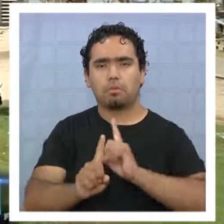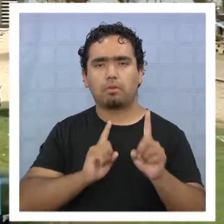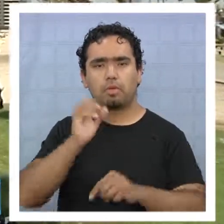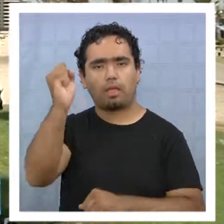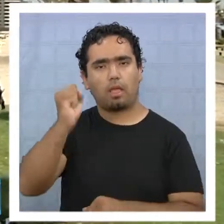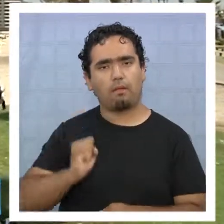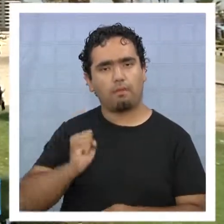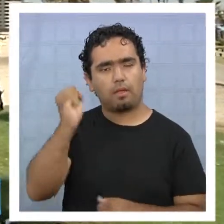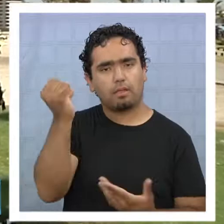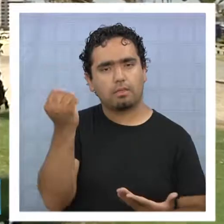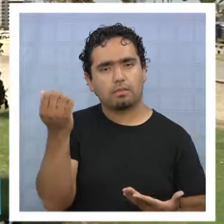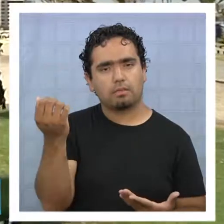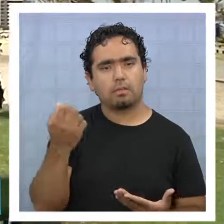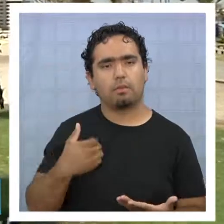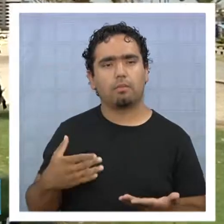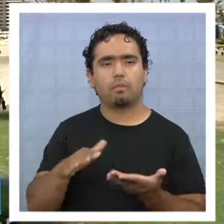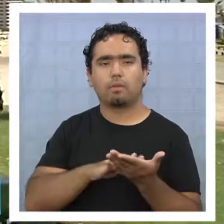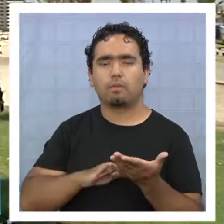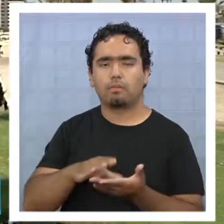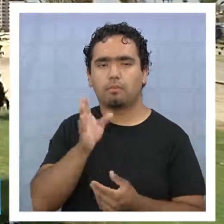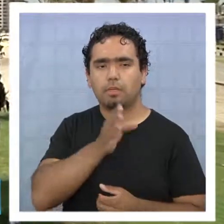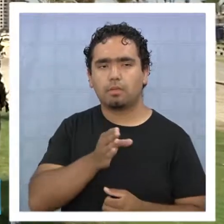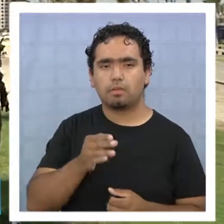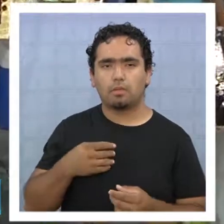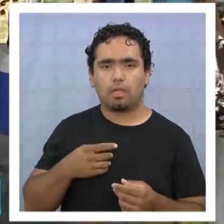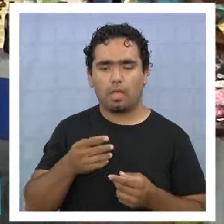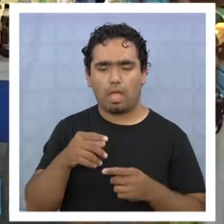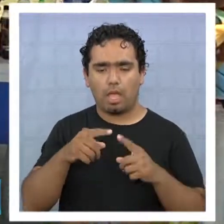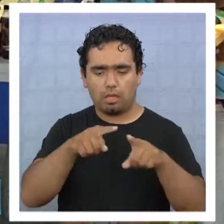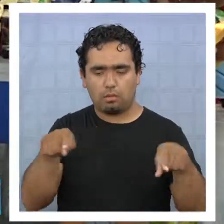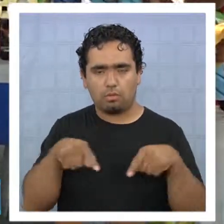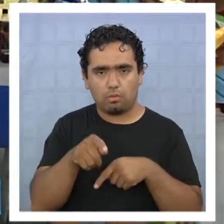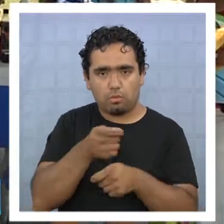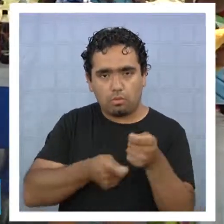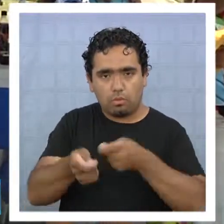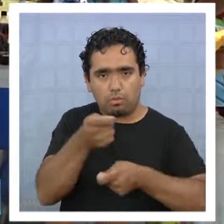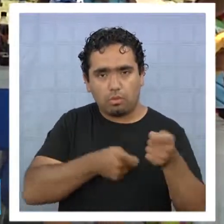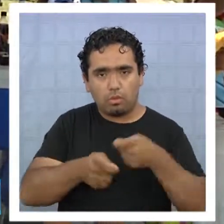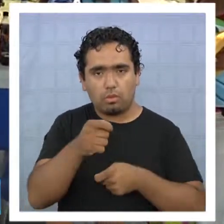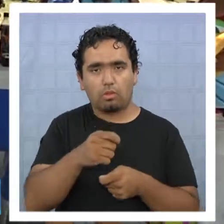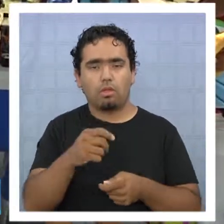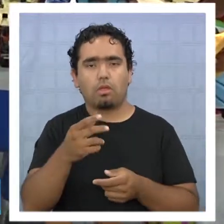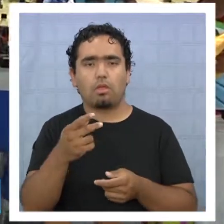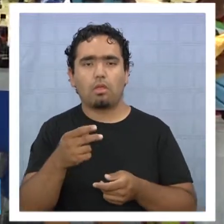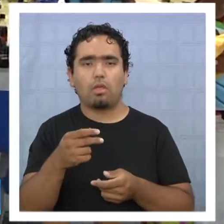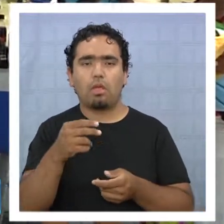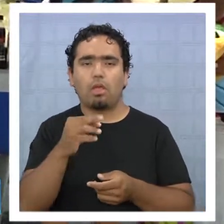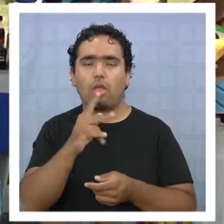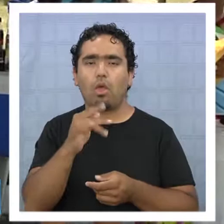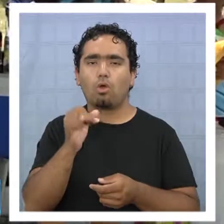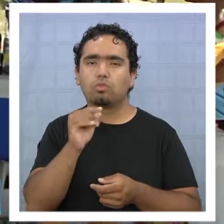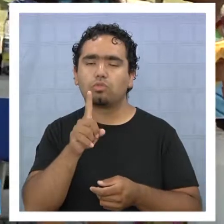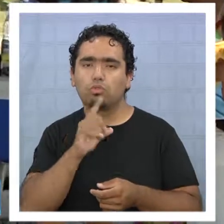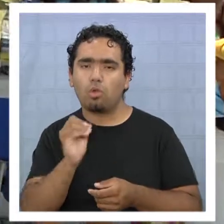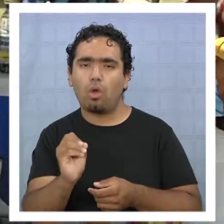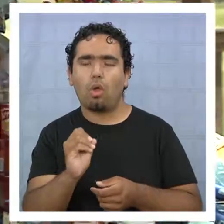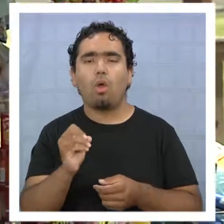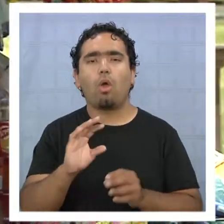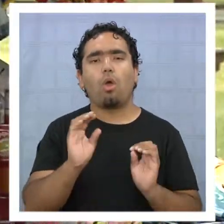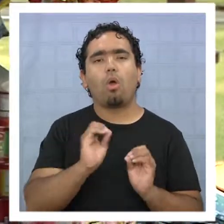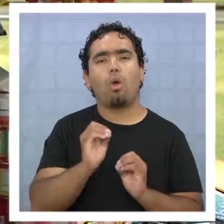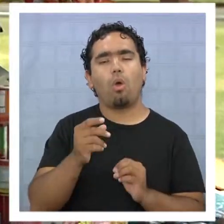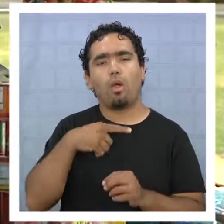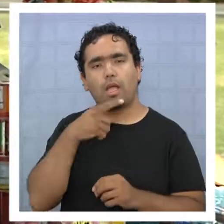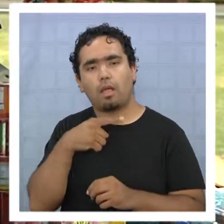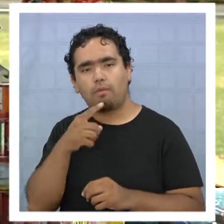asiste al balneario de Cabancha. Y es que los acostumbrados kioscos de venta de jugos, bebida y café, entre otros productos,